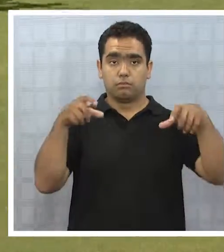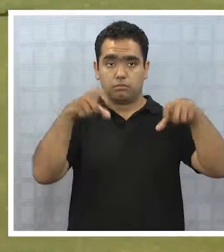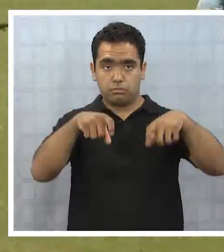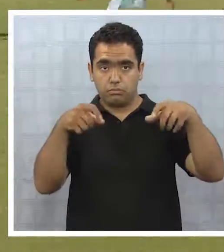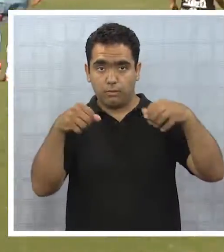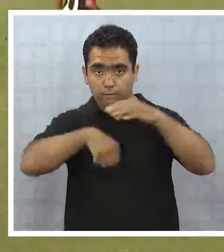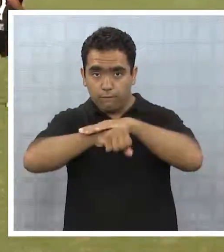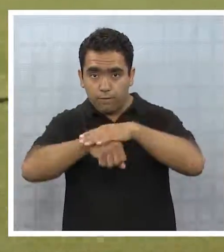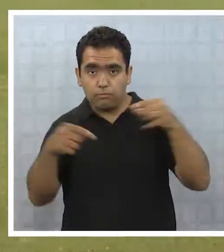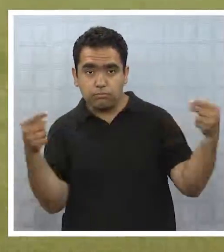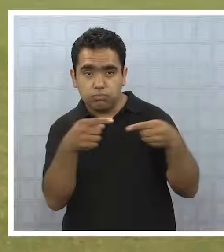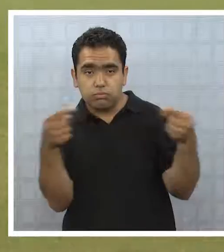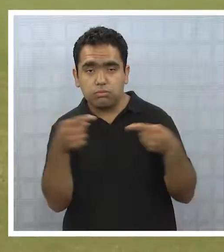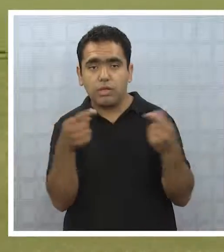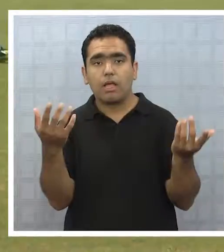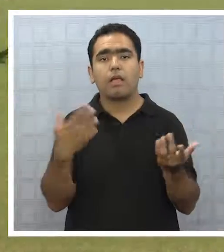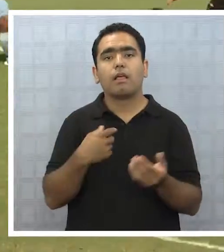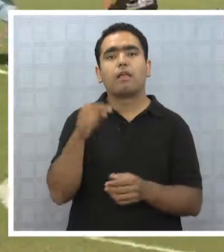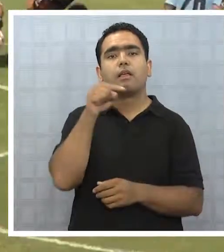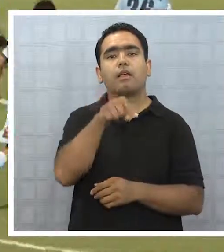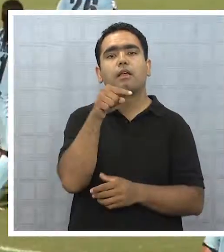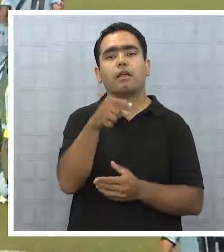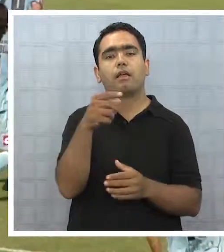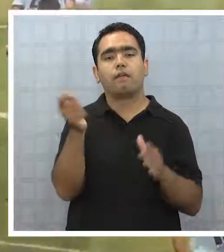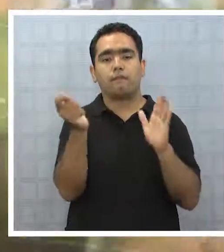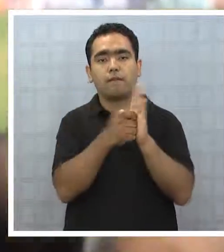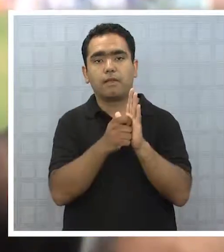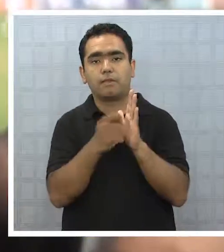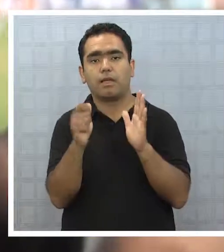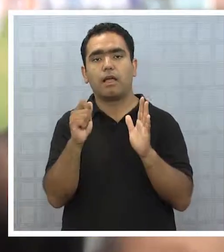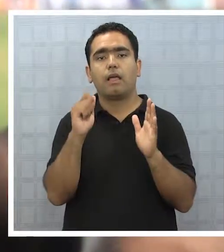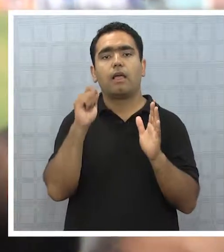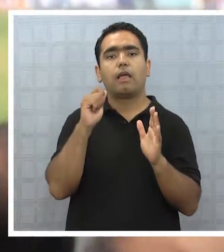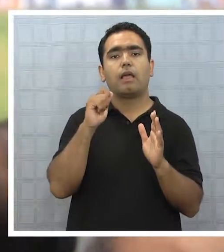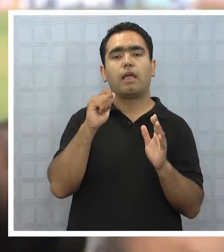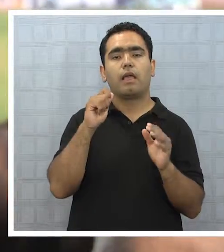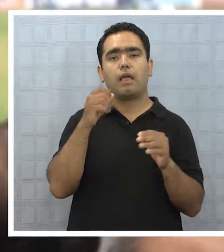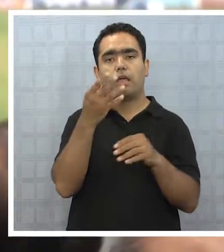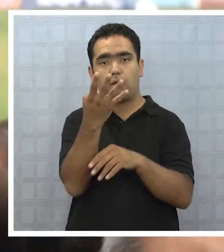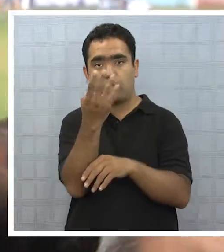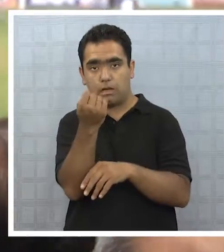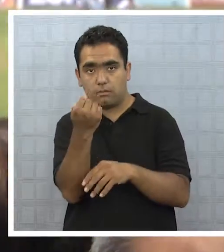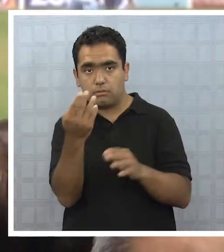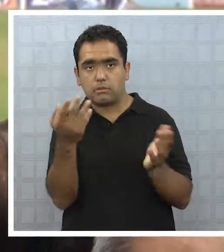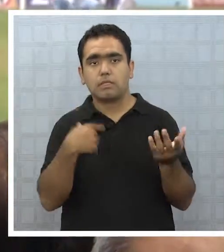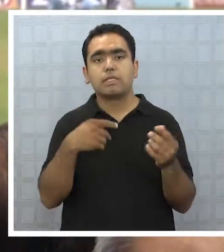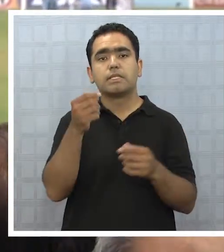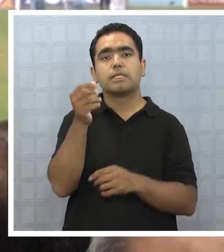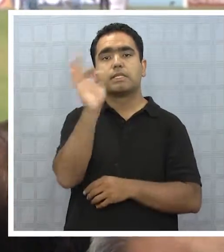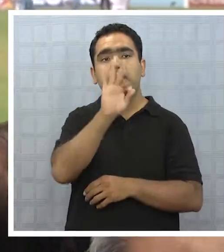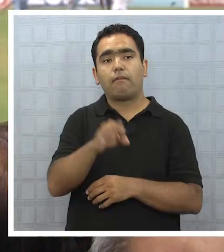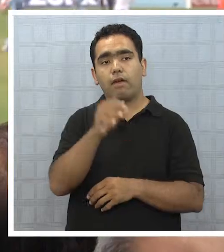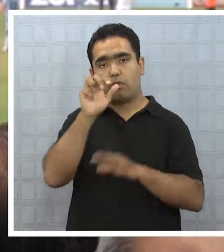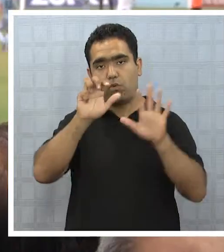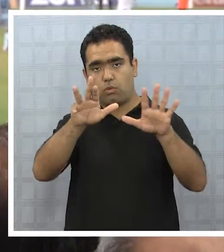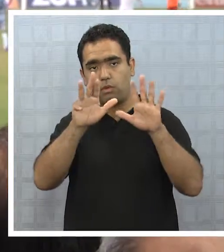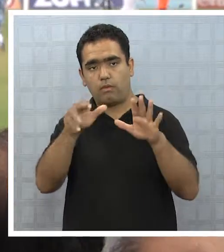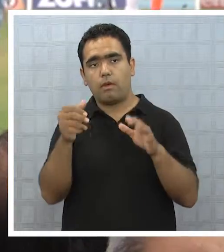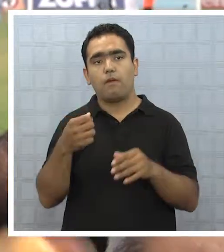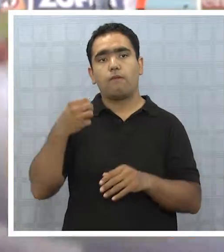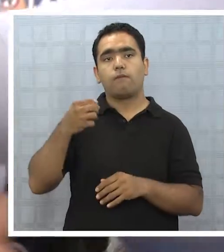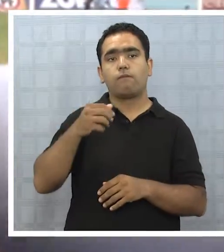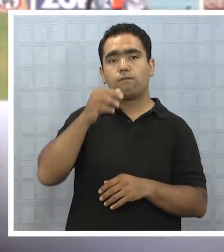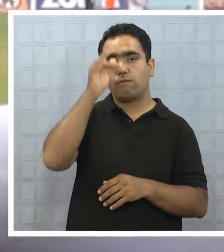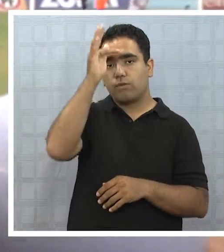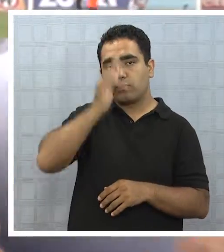El partido corresponde a la decimocuarta fecha del torneo nacional y se realizará a las 22 horas del sábado 9. A partir de ahí, los